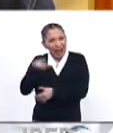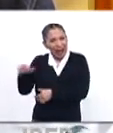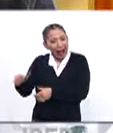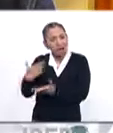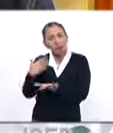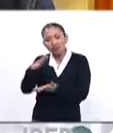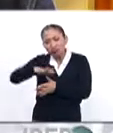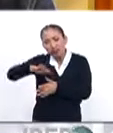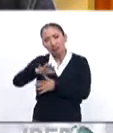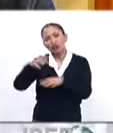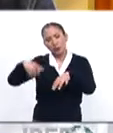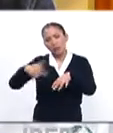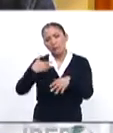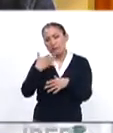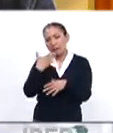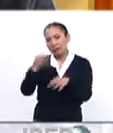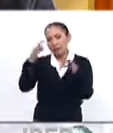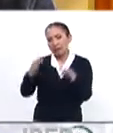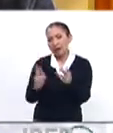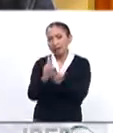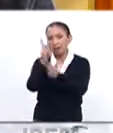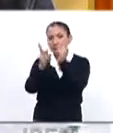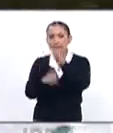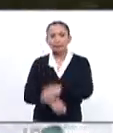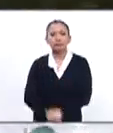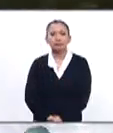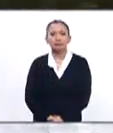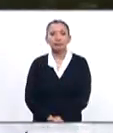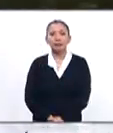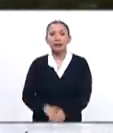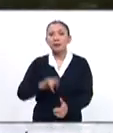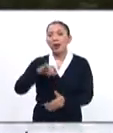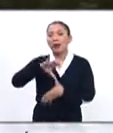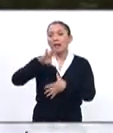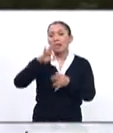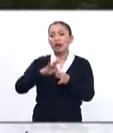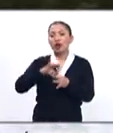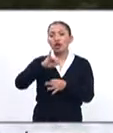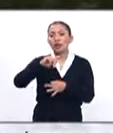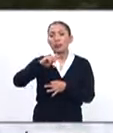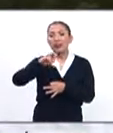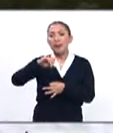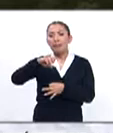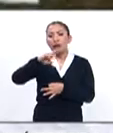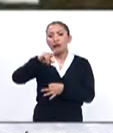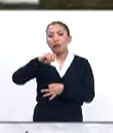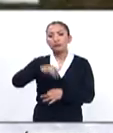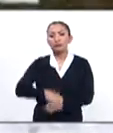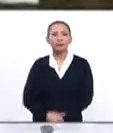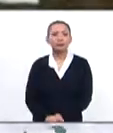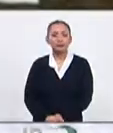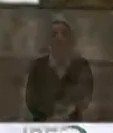que las estaciones de lluvia sean propicias para los cultivos. Para Iberoamérica al día, José María Merda.